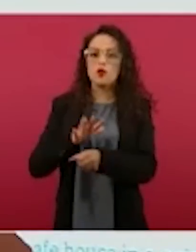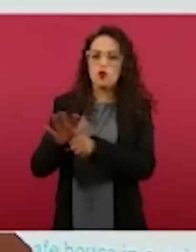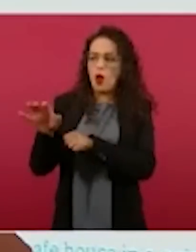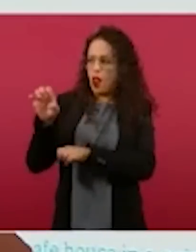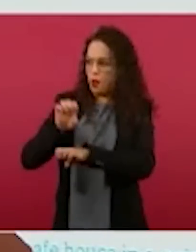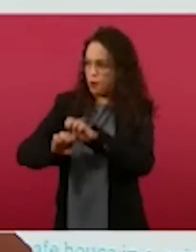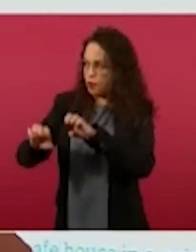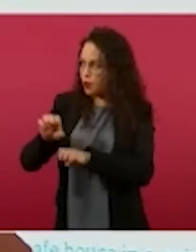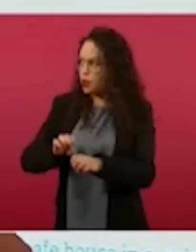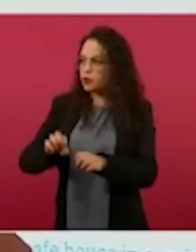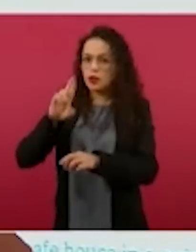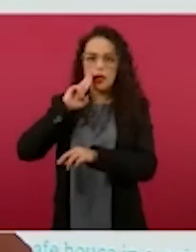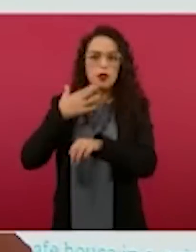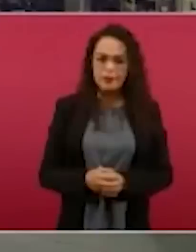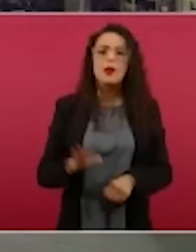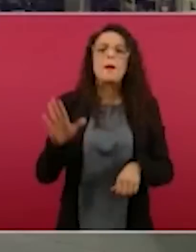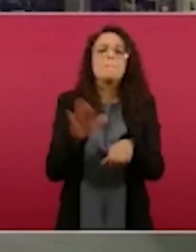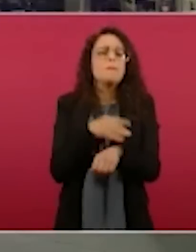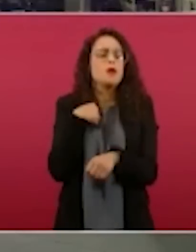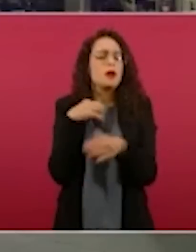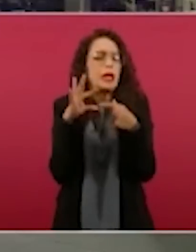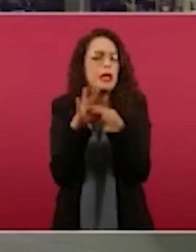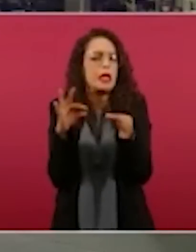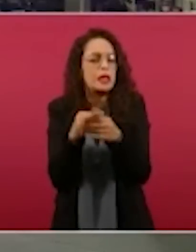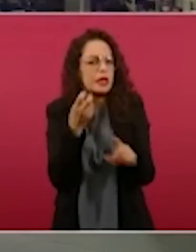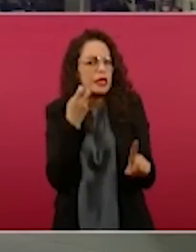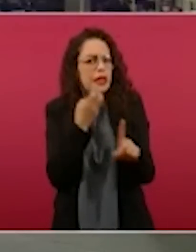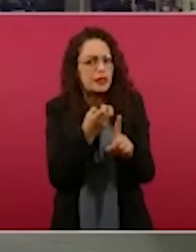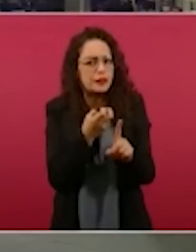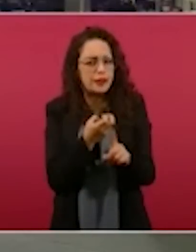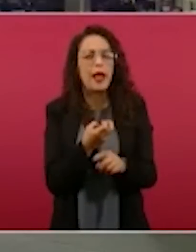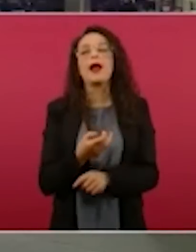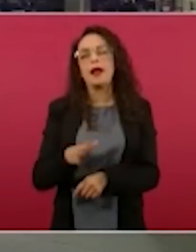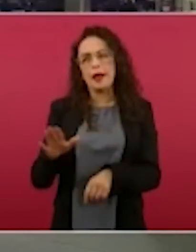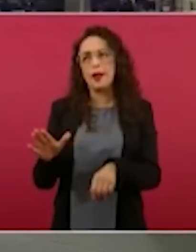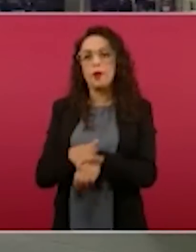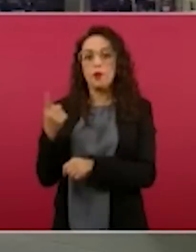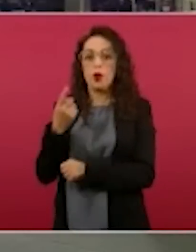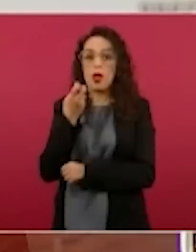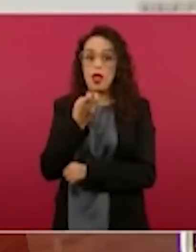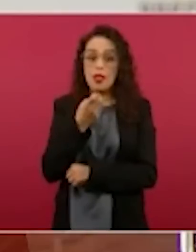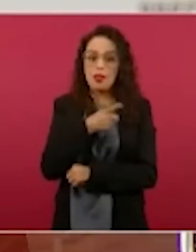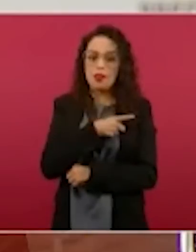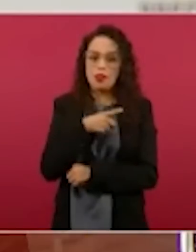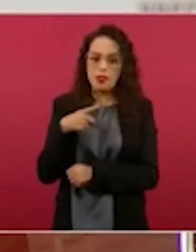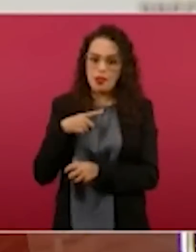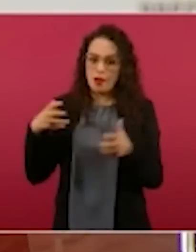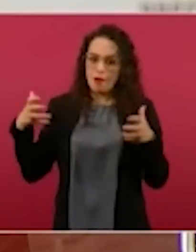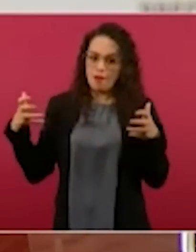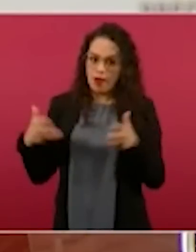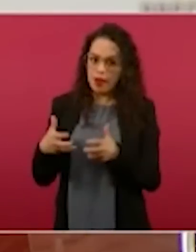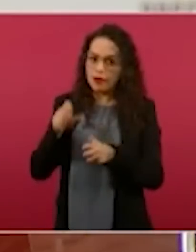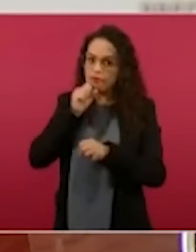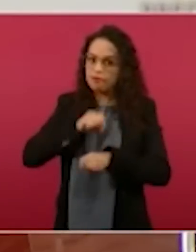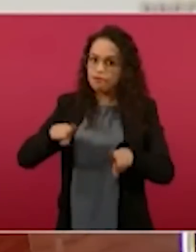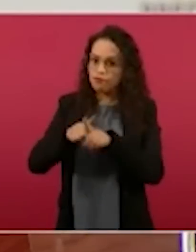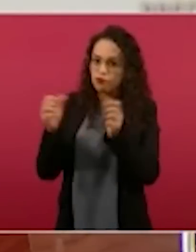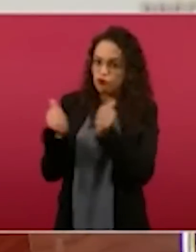responsables, porque eso es lo primero que tiene que pasar en este asunto.